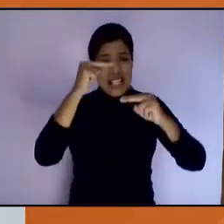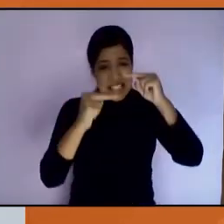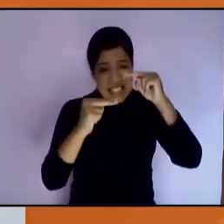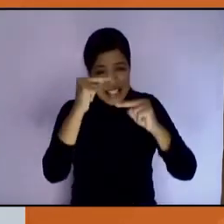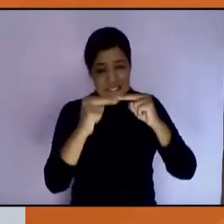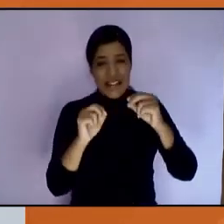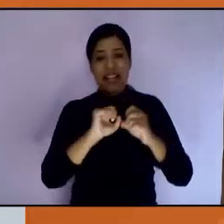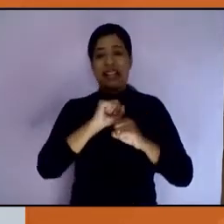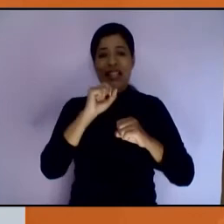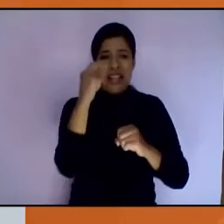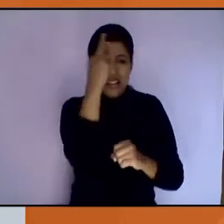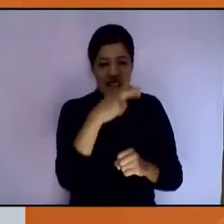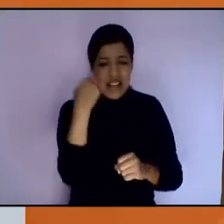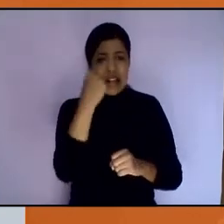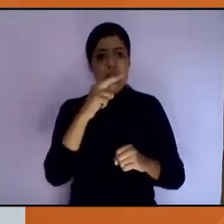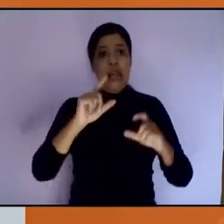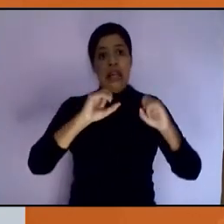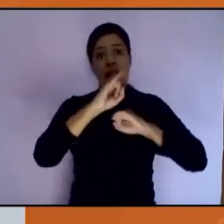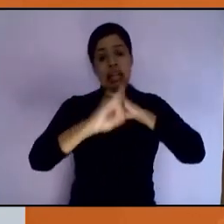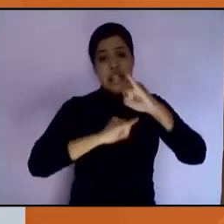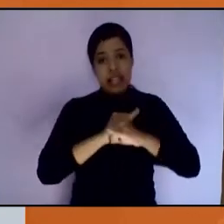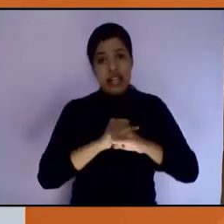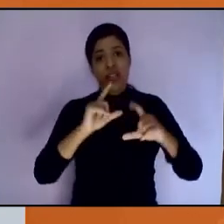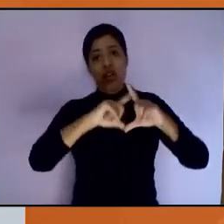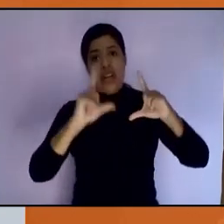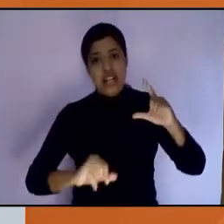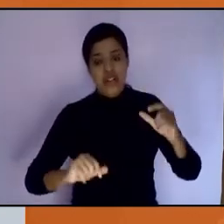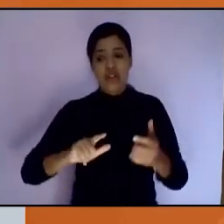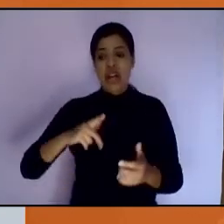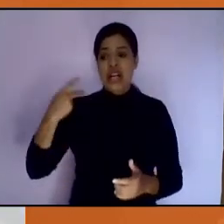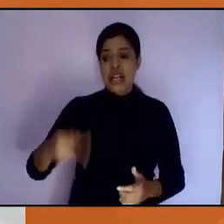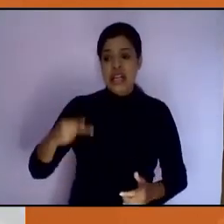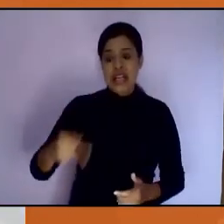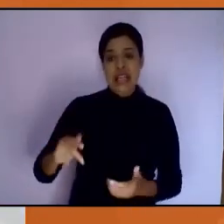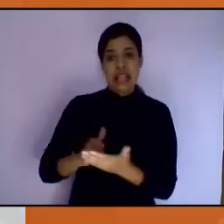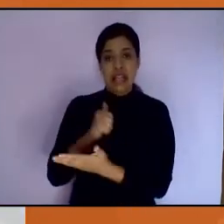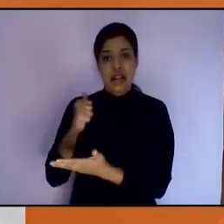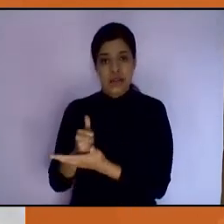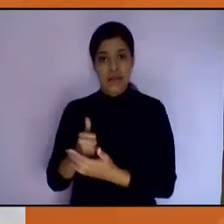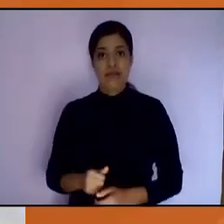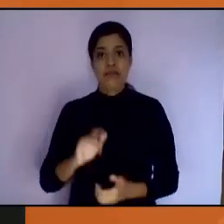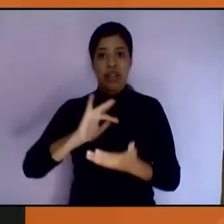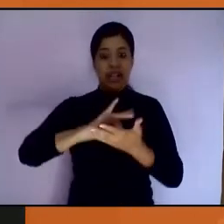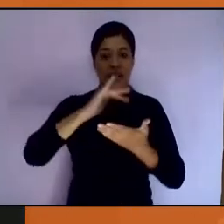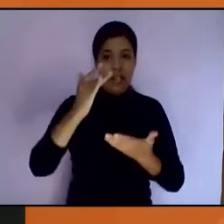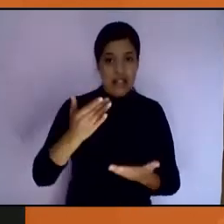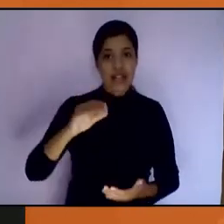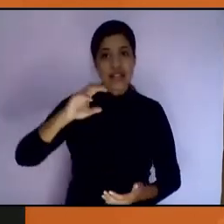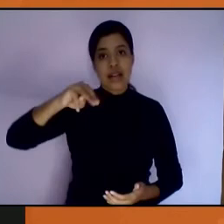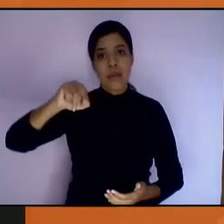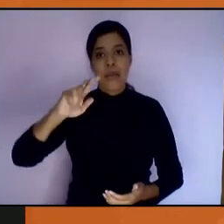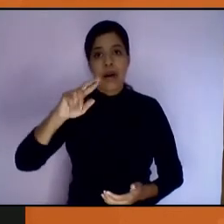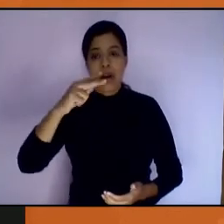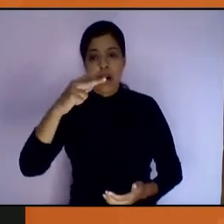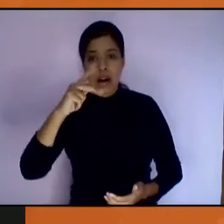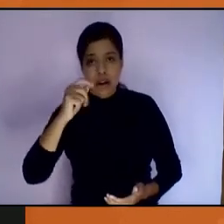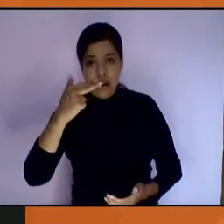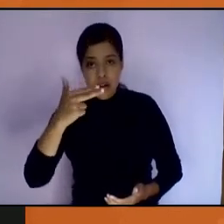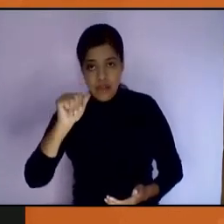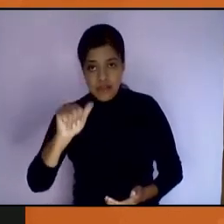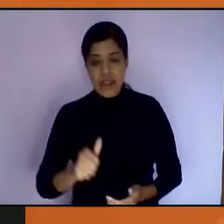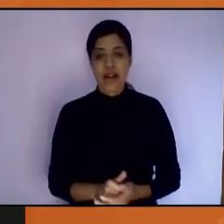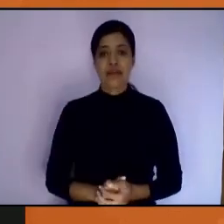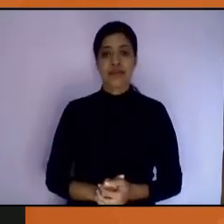internacional, el nacional y el local. Muchísimas gracias. Muchas gracias a la maestra Marta Herrera González,